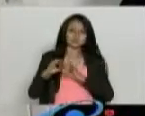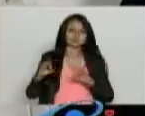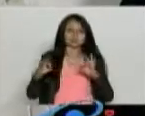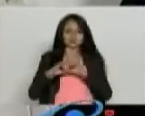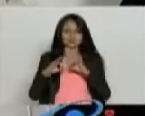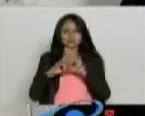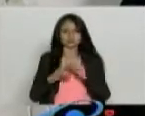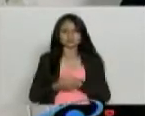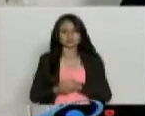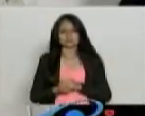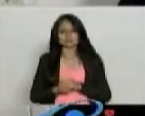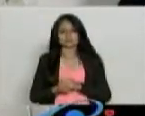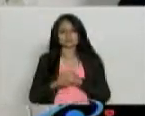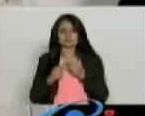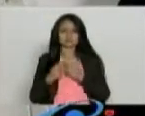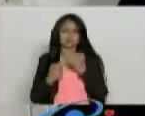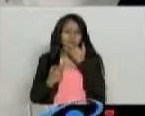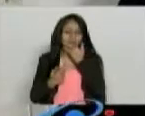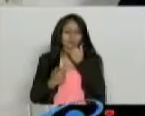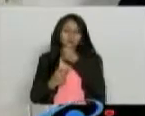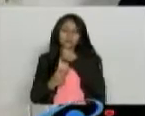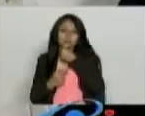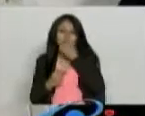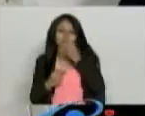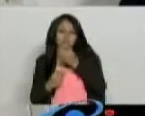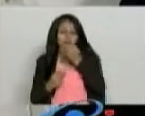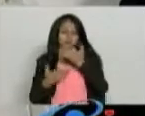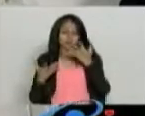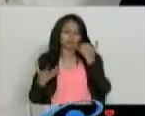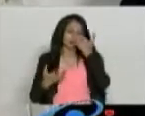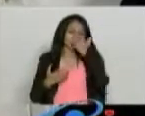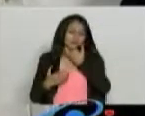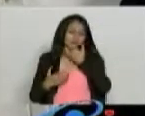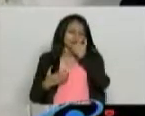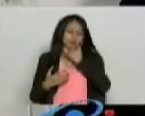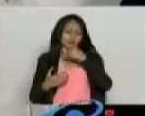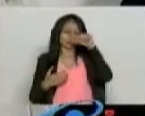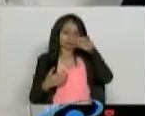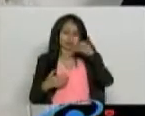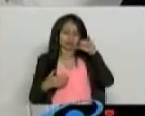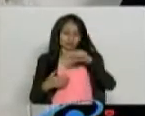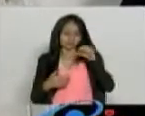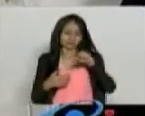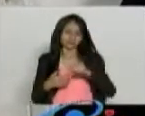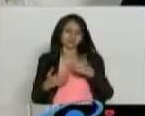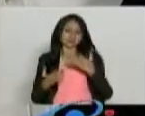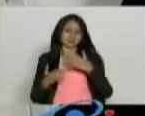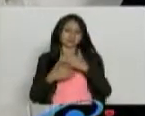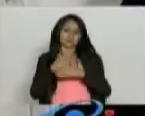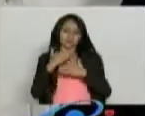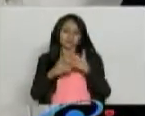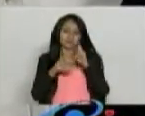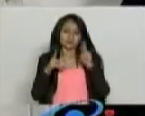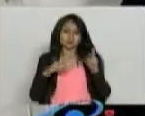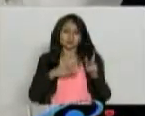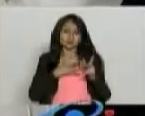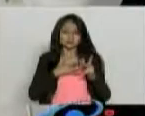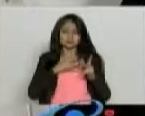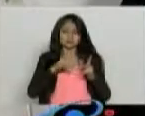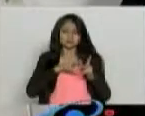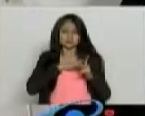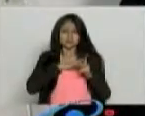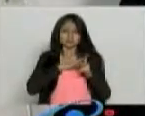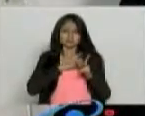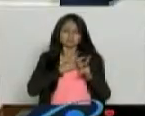no, prima siempre lo malo. Prima lo que nos atormenta y eso termina haciéndoles mucho daño, el tema de los